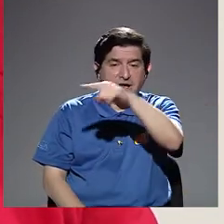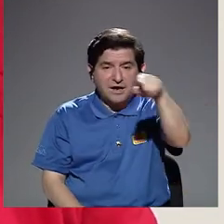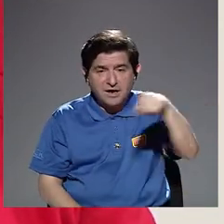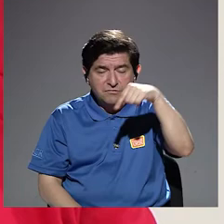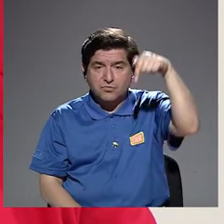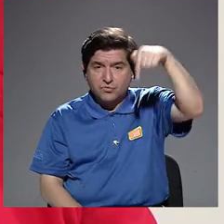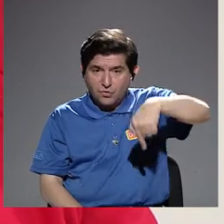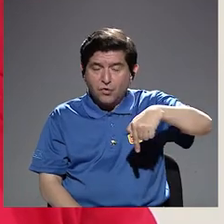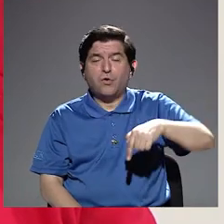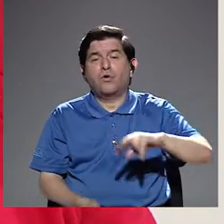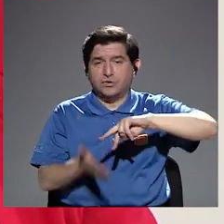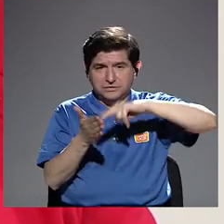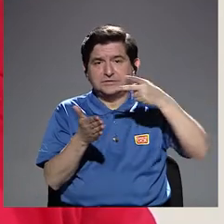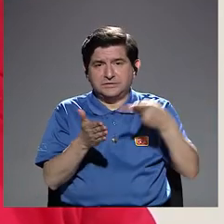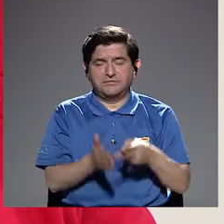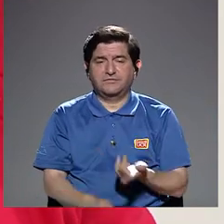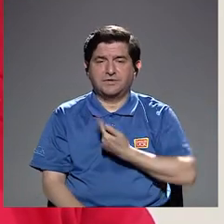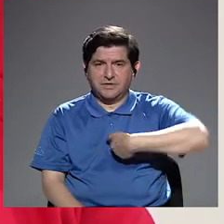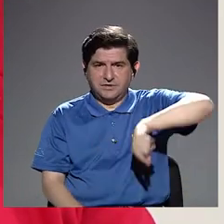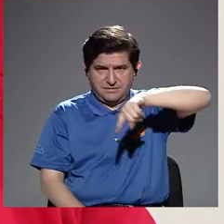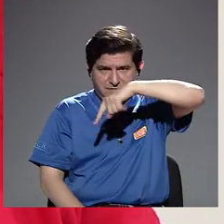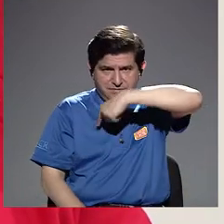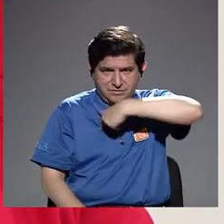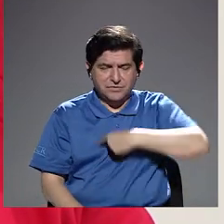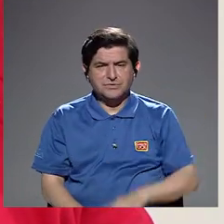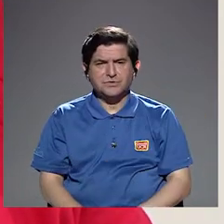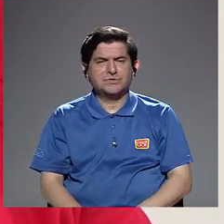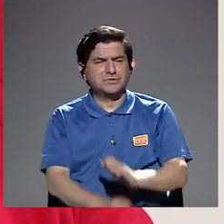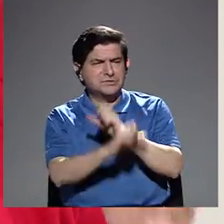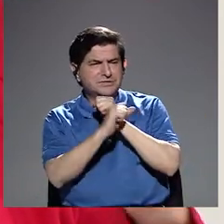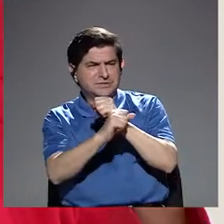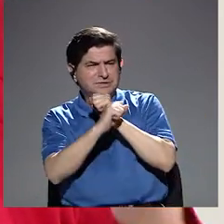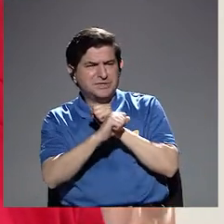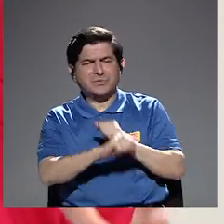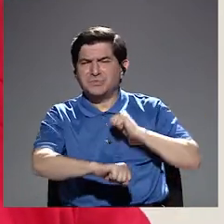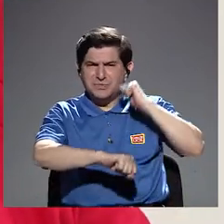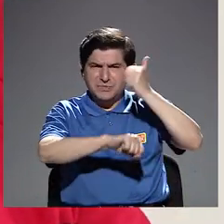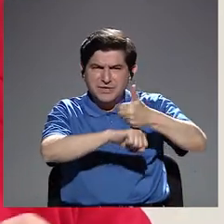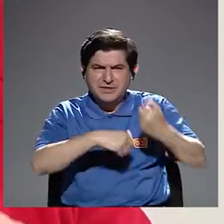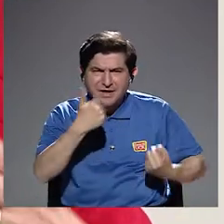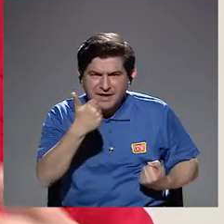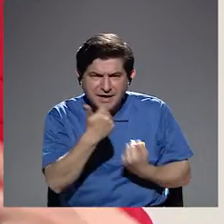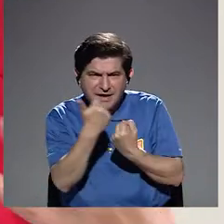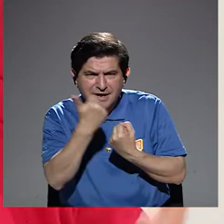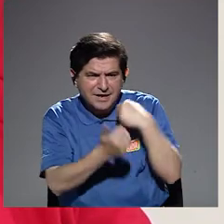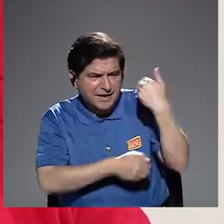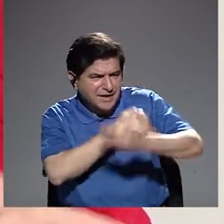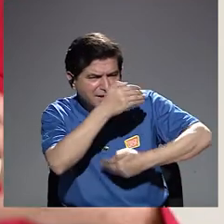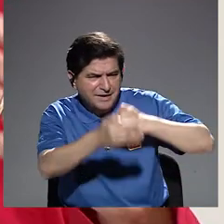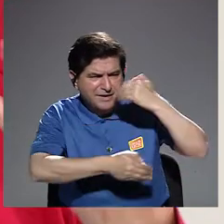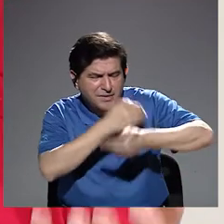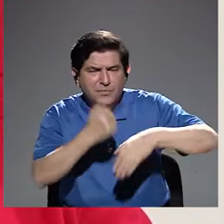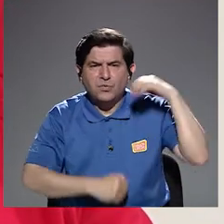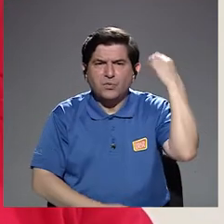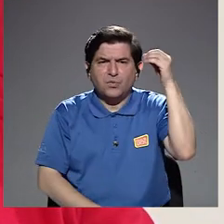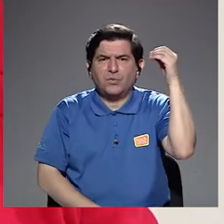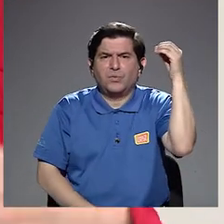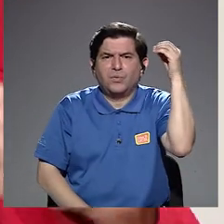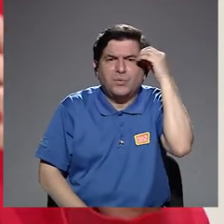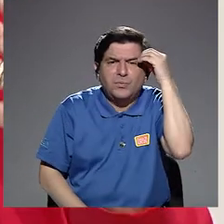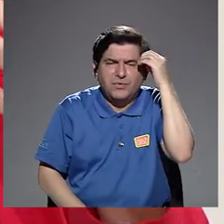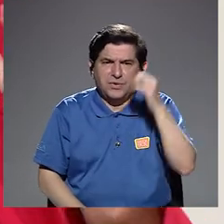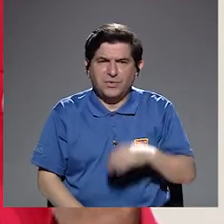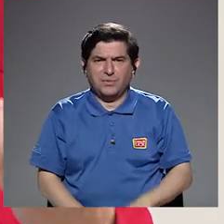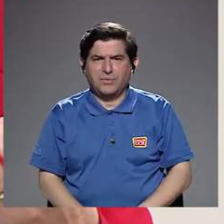ellas está en el hoy, entonces, en cómo nosotras podamos garantizar, podamos apoyar esos procesos de opinión,